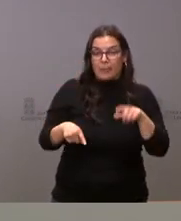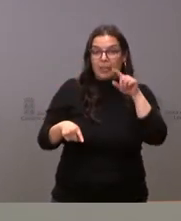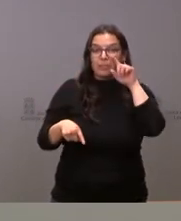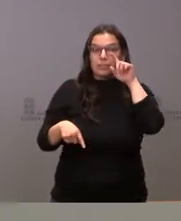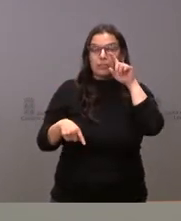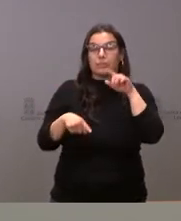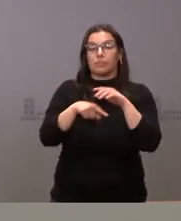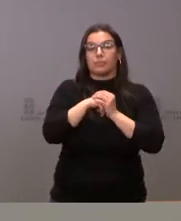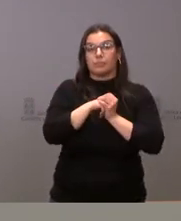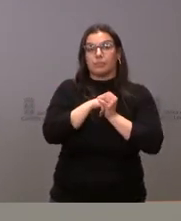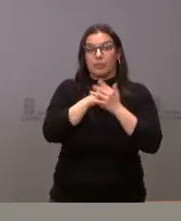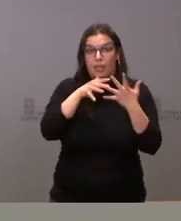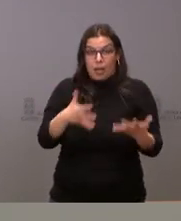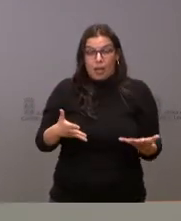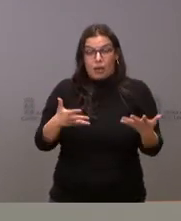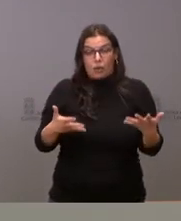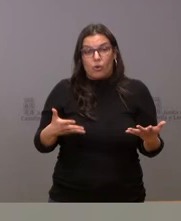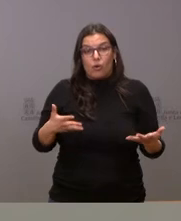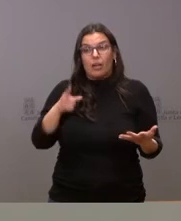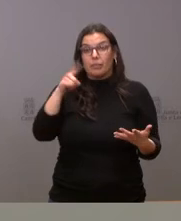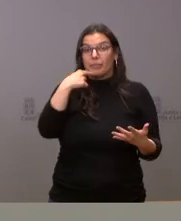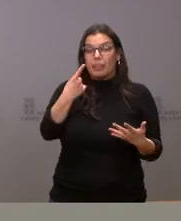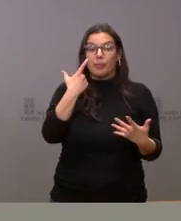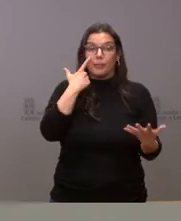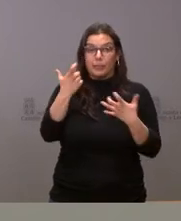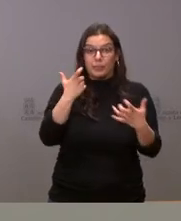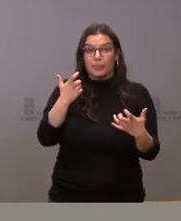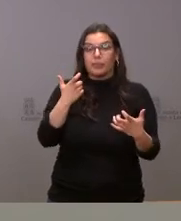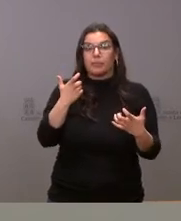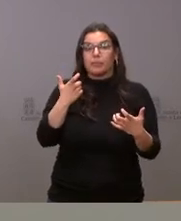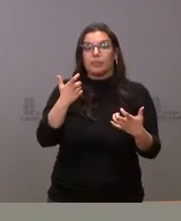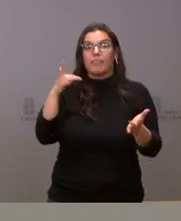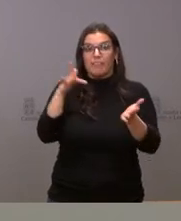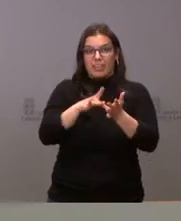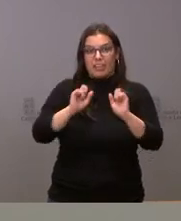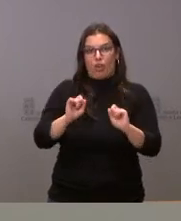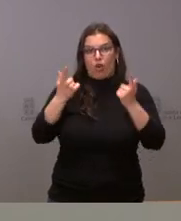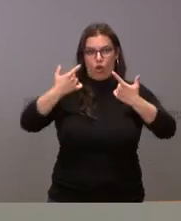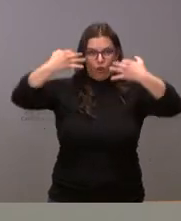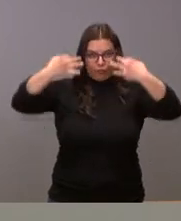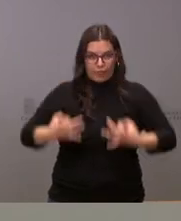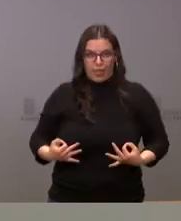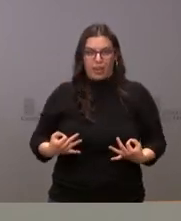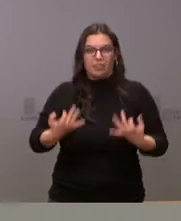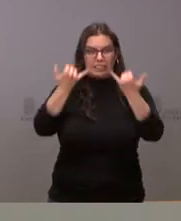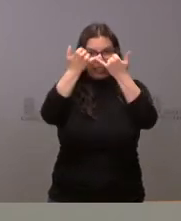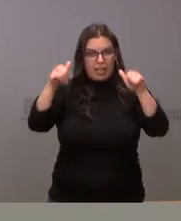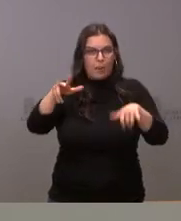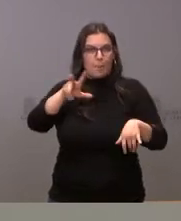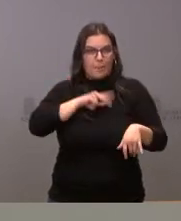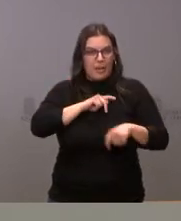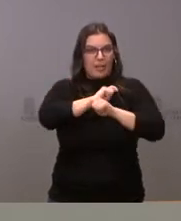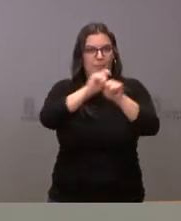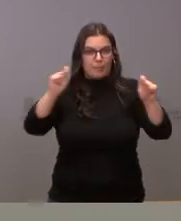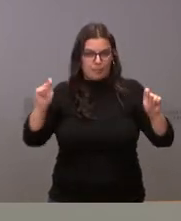el momento actual, ahora, significarles ya a todos los efectos la fecha de la celebración de este